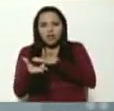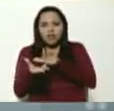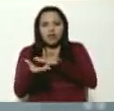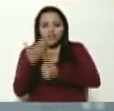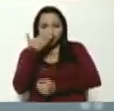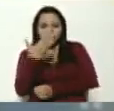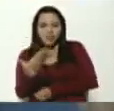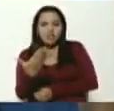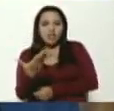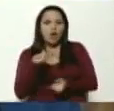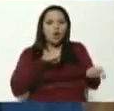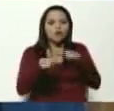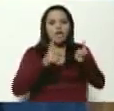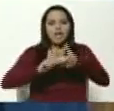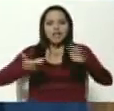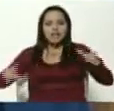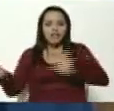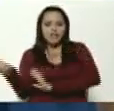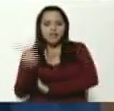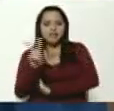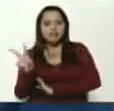Contraloría General de la República,